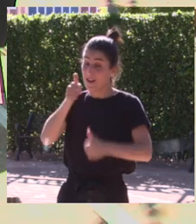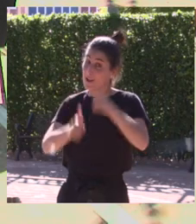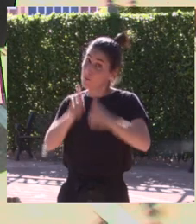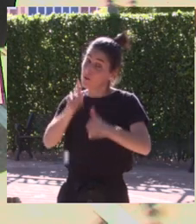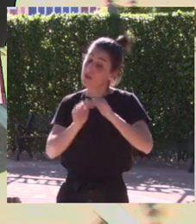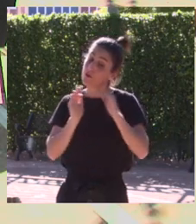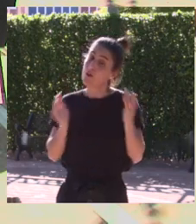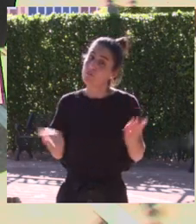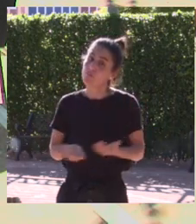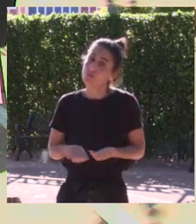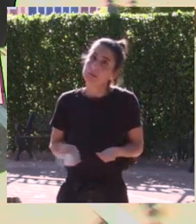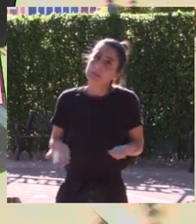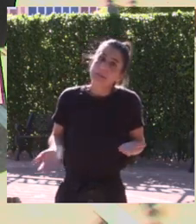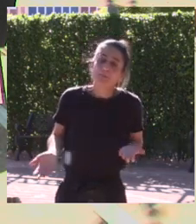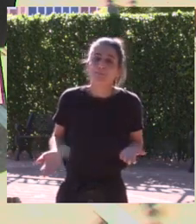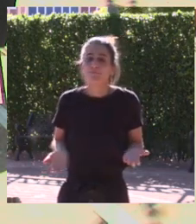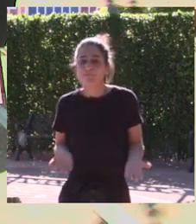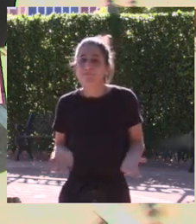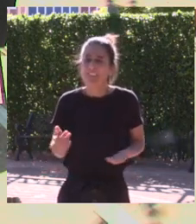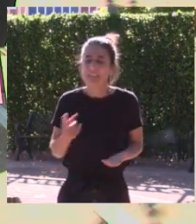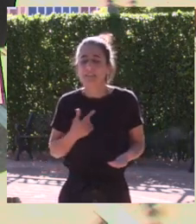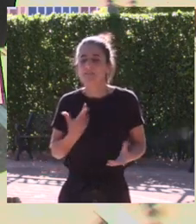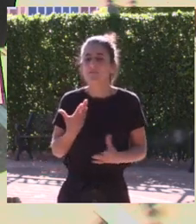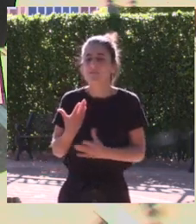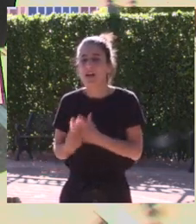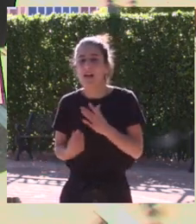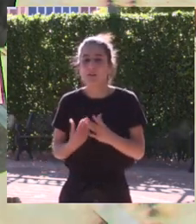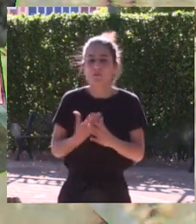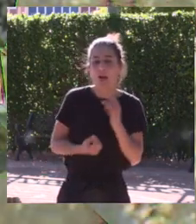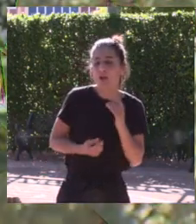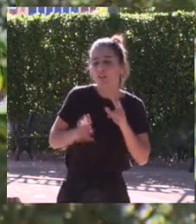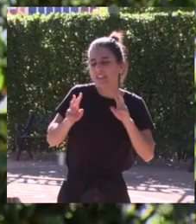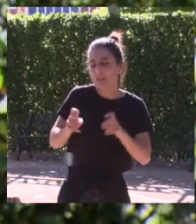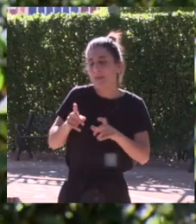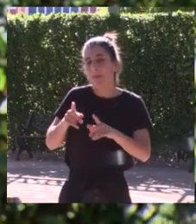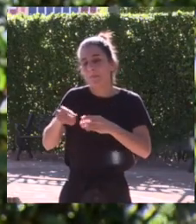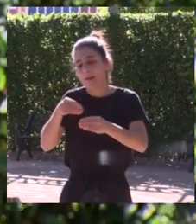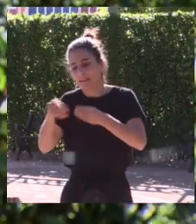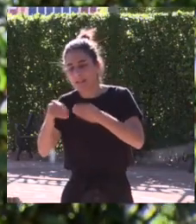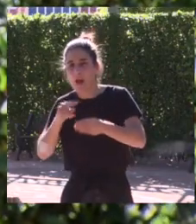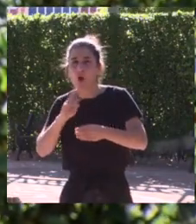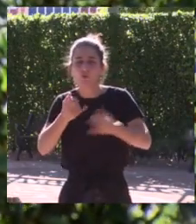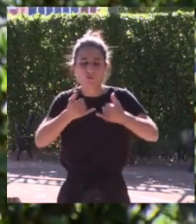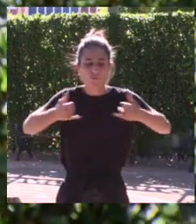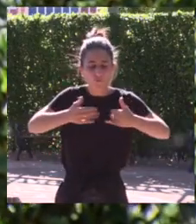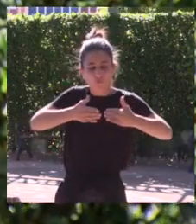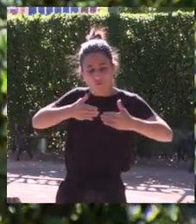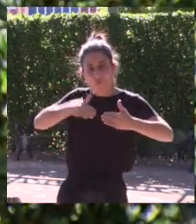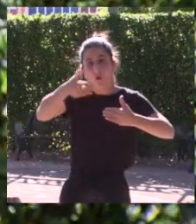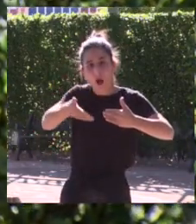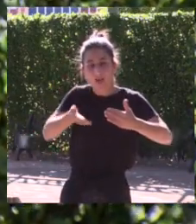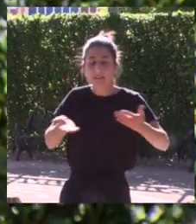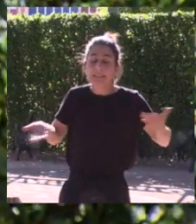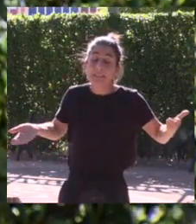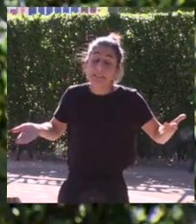campeonato del mundo bueno pues tengo un par de tropiezos con el material una se me rompió en otra tuve un fuera de línea